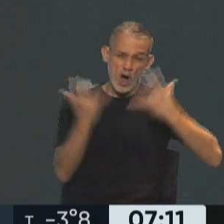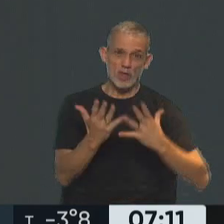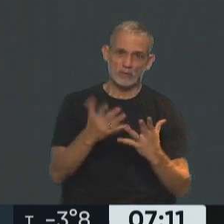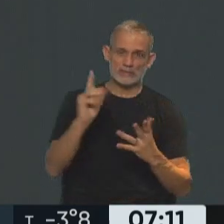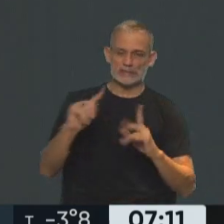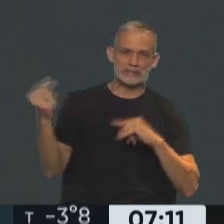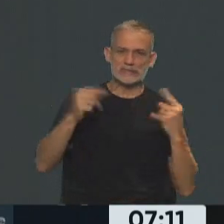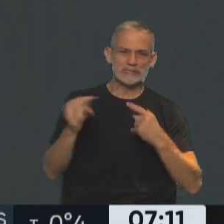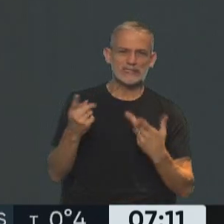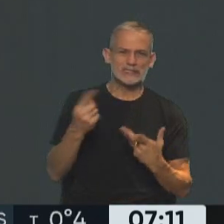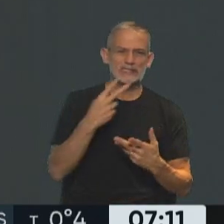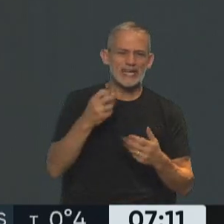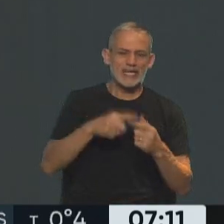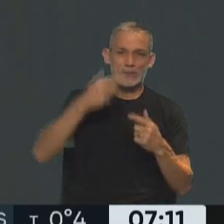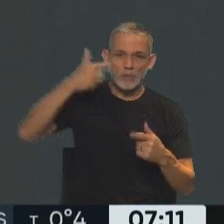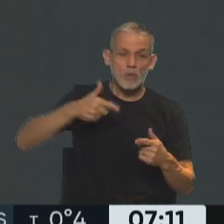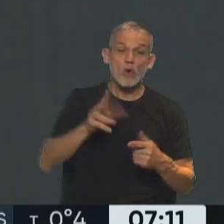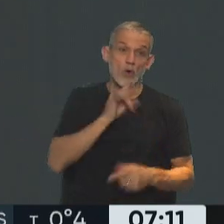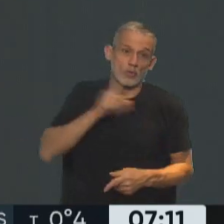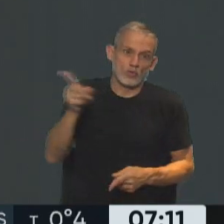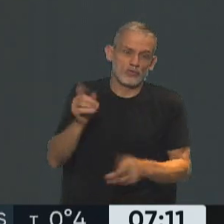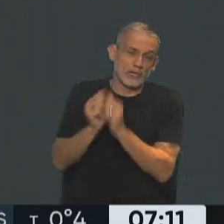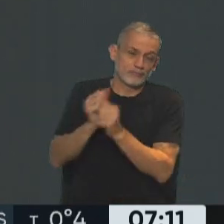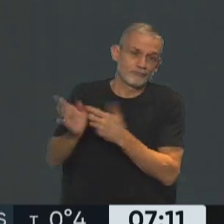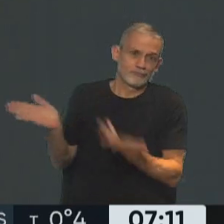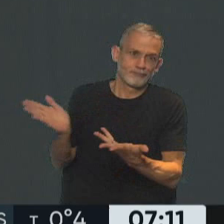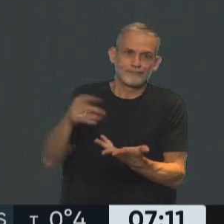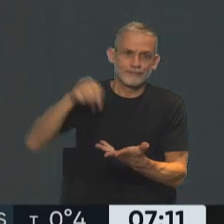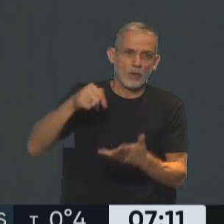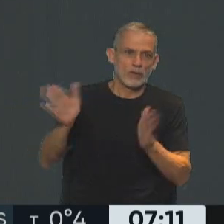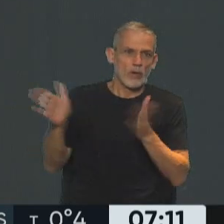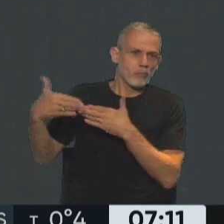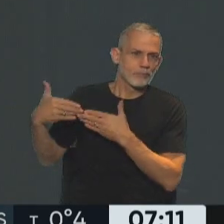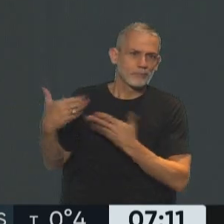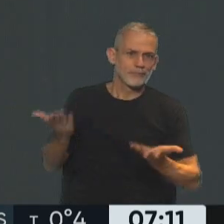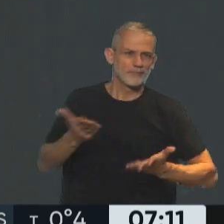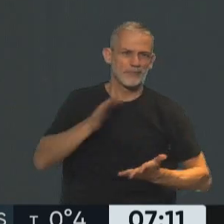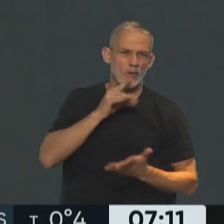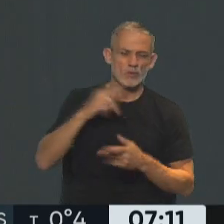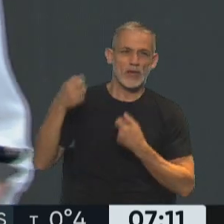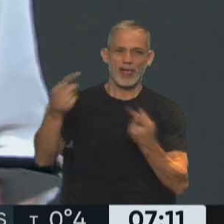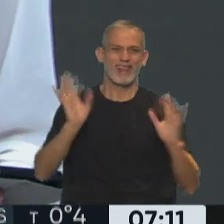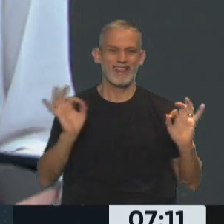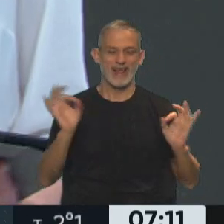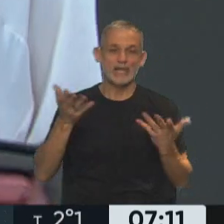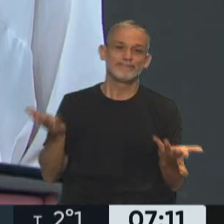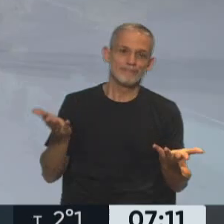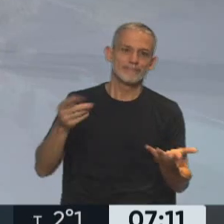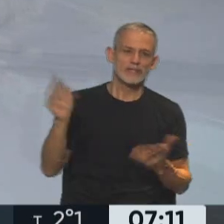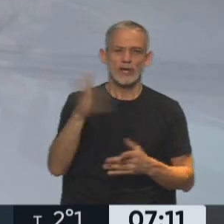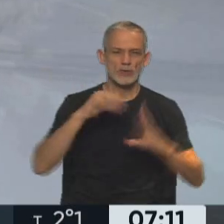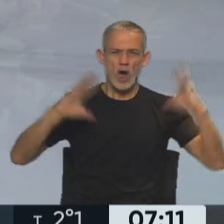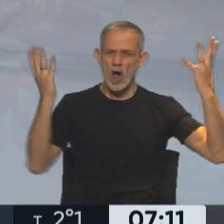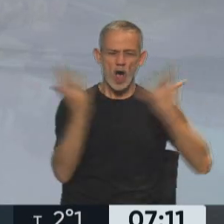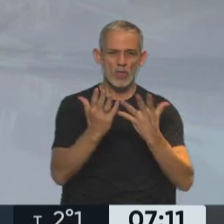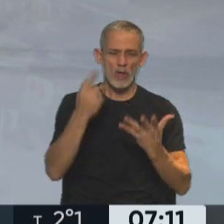disputa la energía, porque Rusia, que es uno de los principales jugadores, hoy en día no está abasteciendo. Entonces, ahí todo el mundo se está